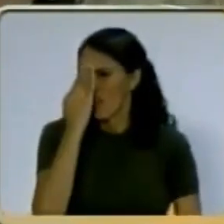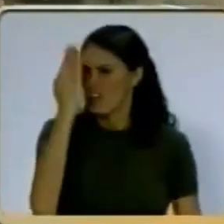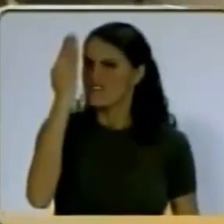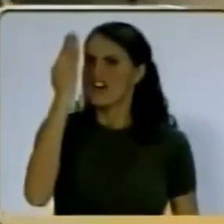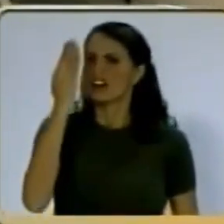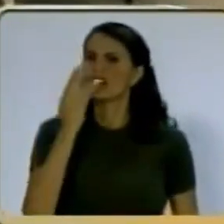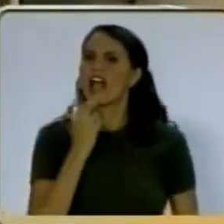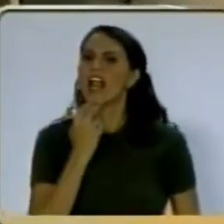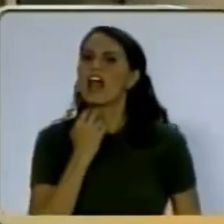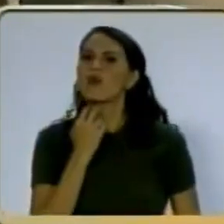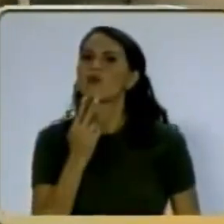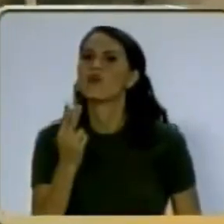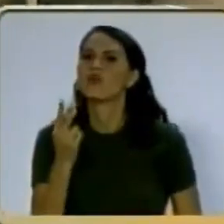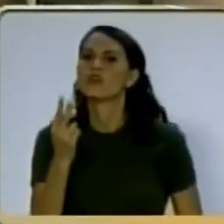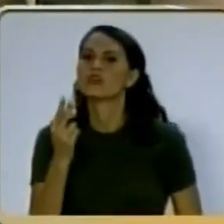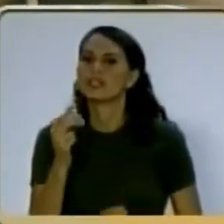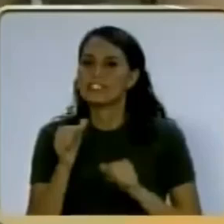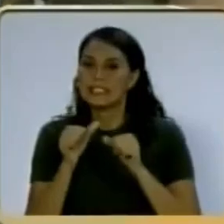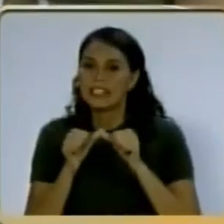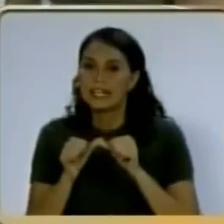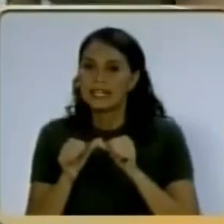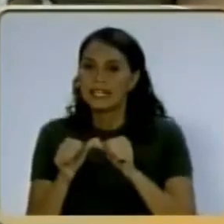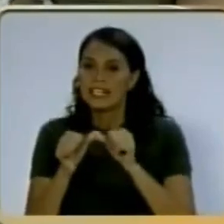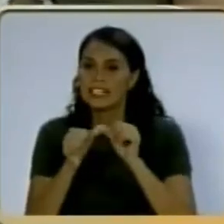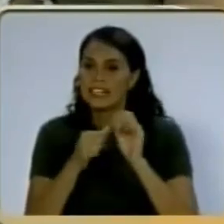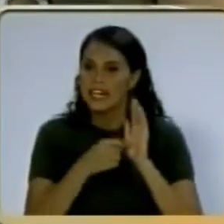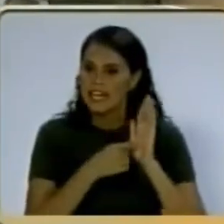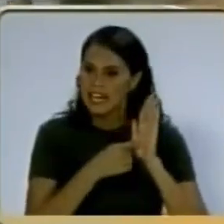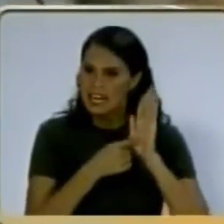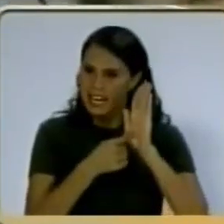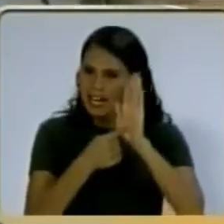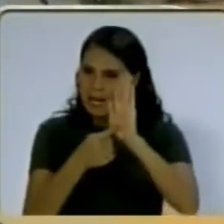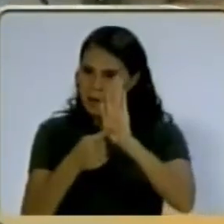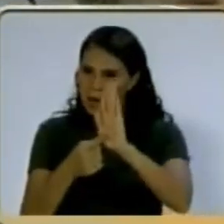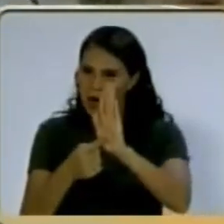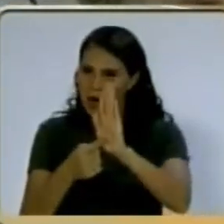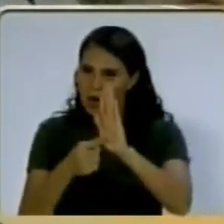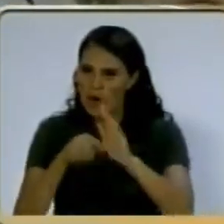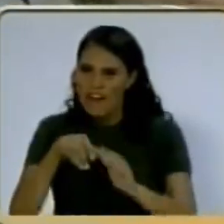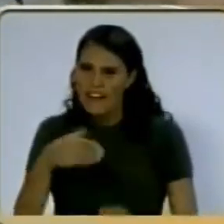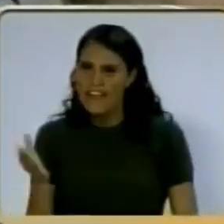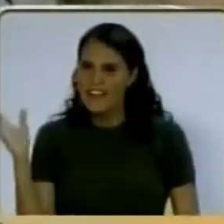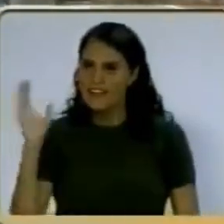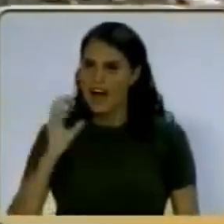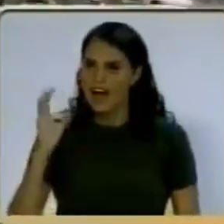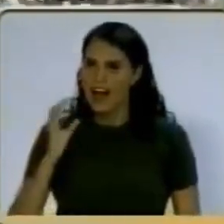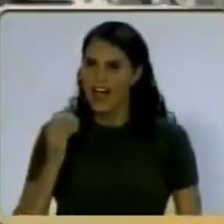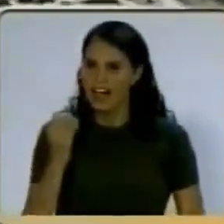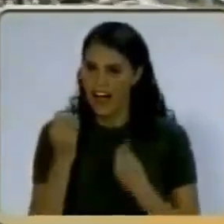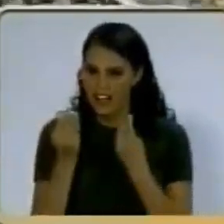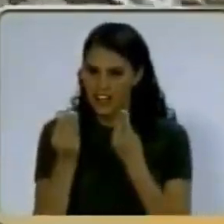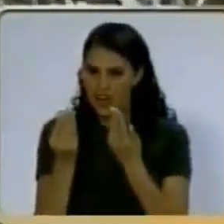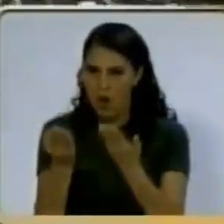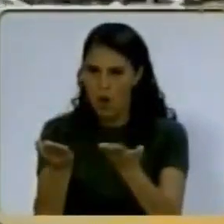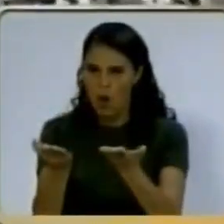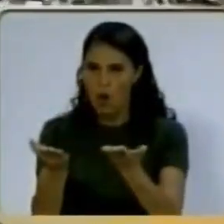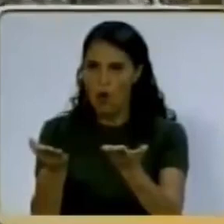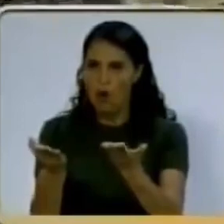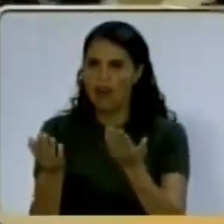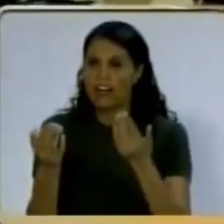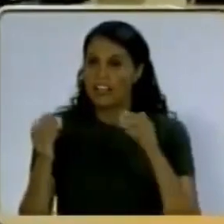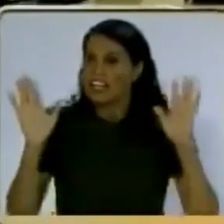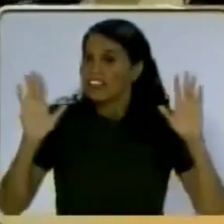levanta la voz, se grita el ejemplo que Caracas dio.